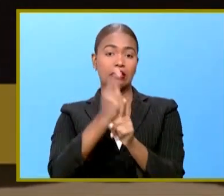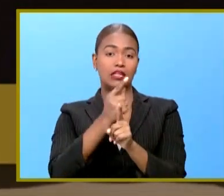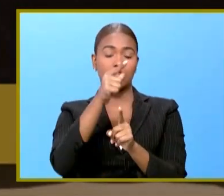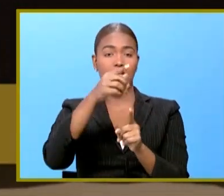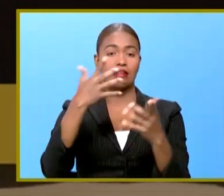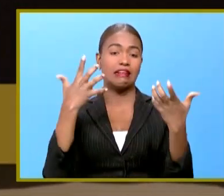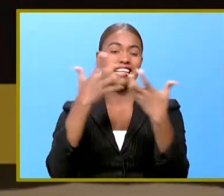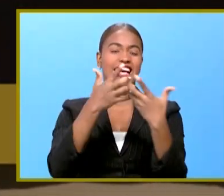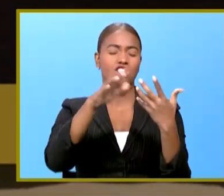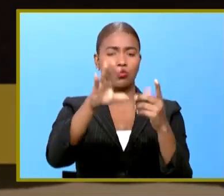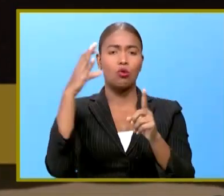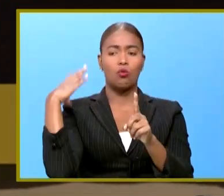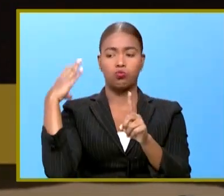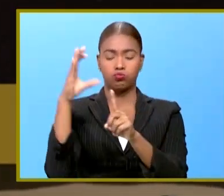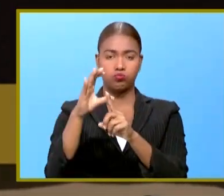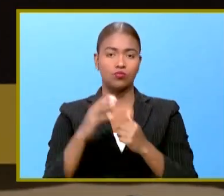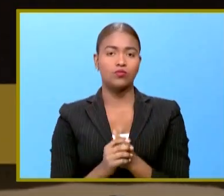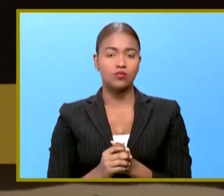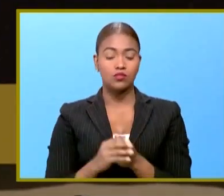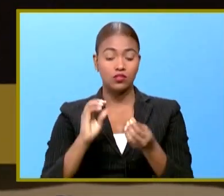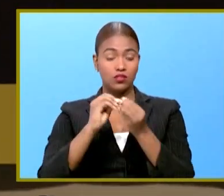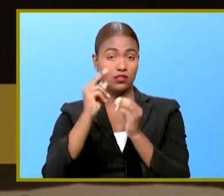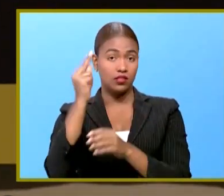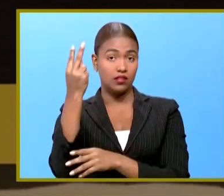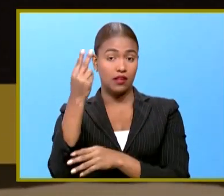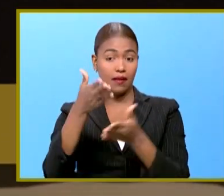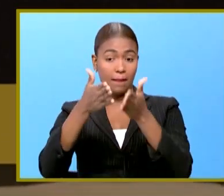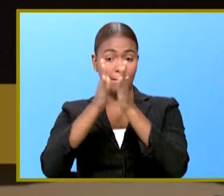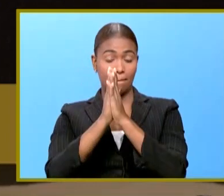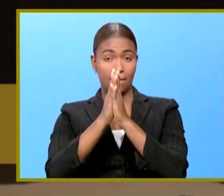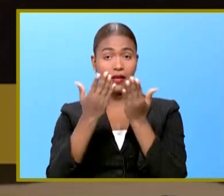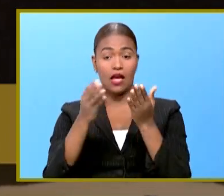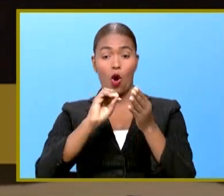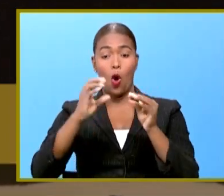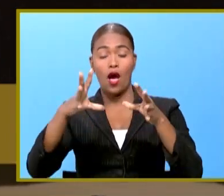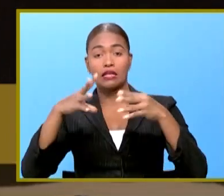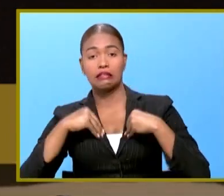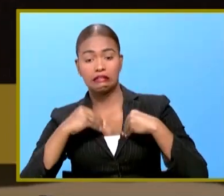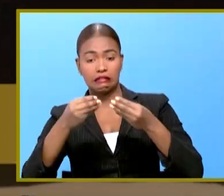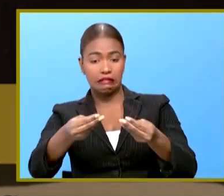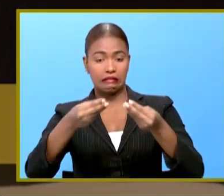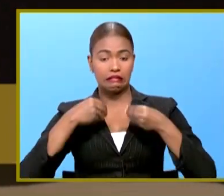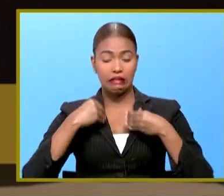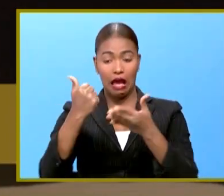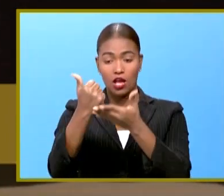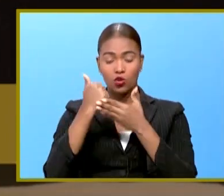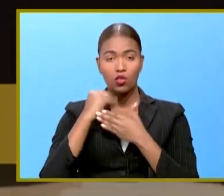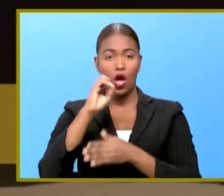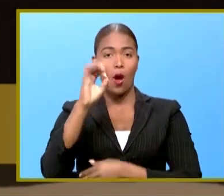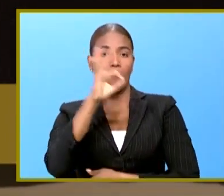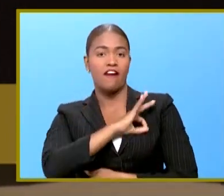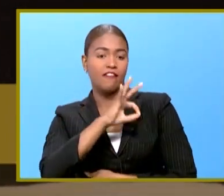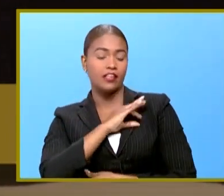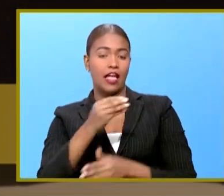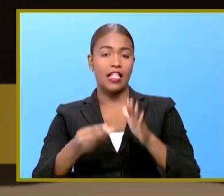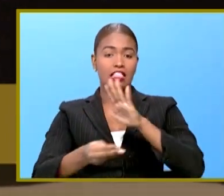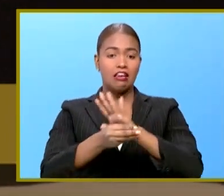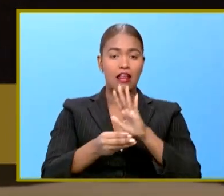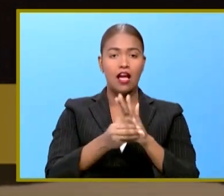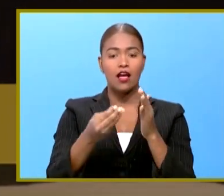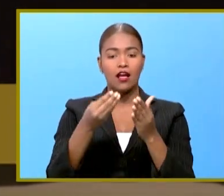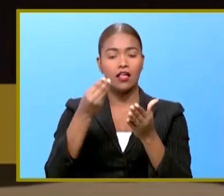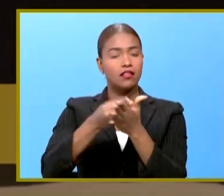cargos. Número dos solicitar aceptar o recibir ventajas o beneficios en dinero o en especie